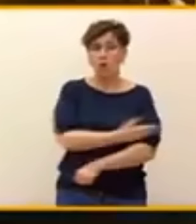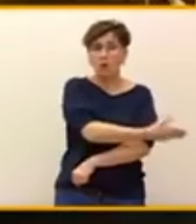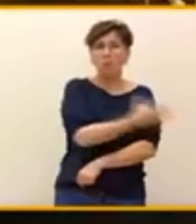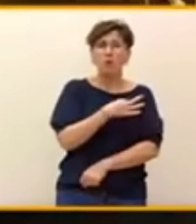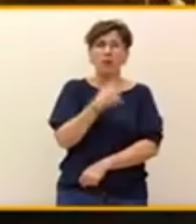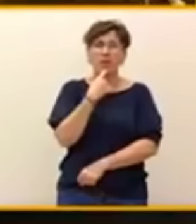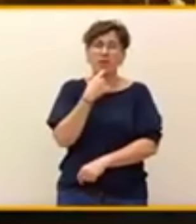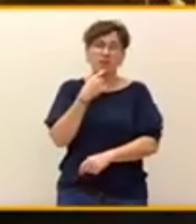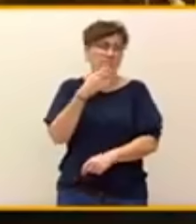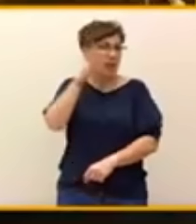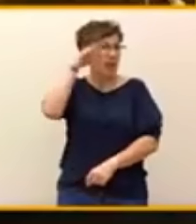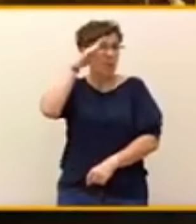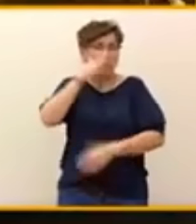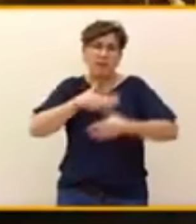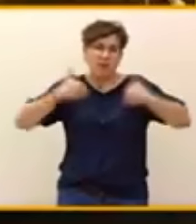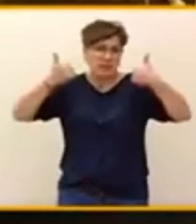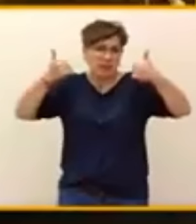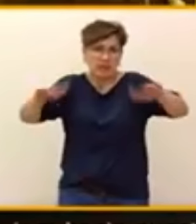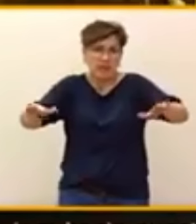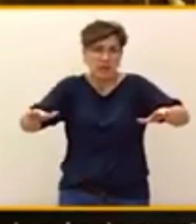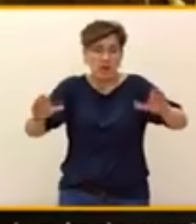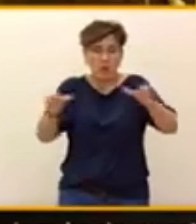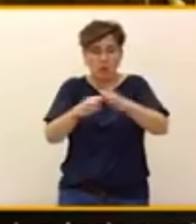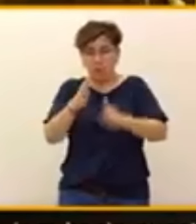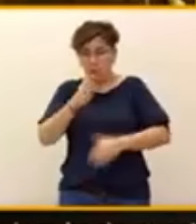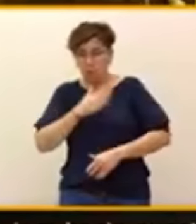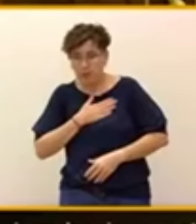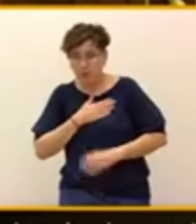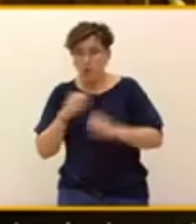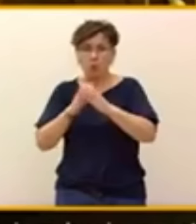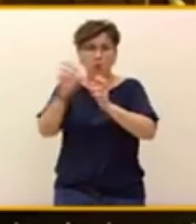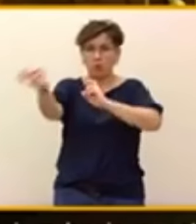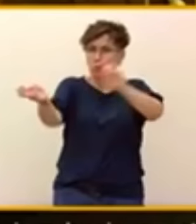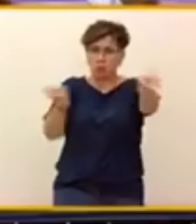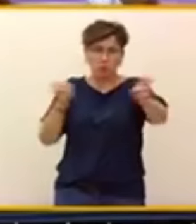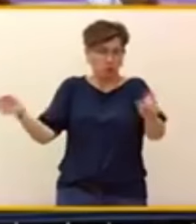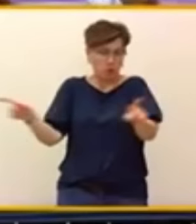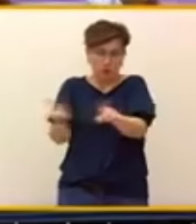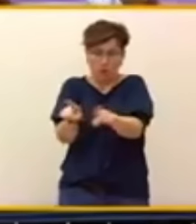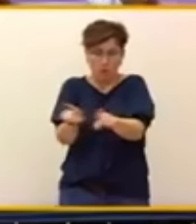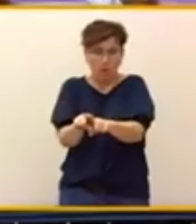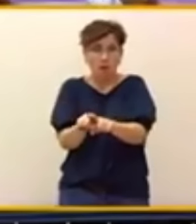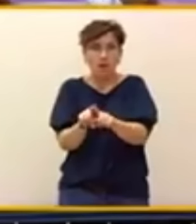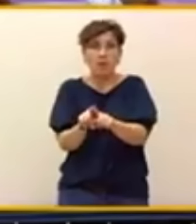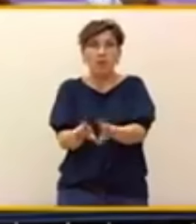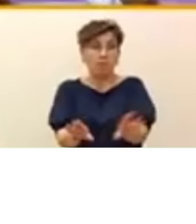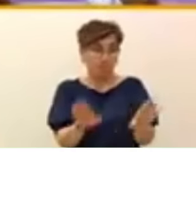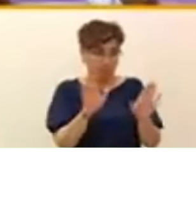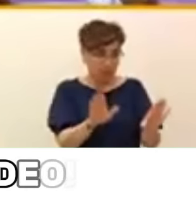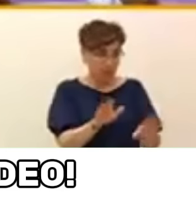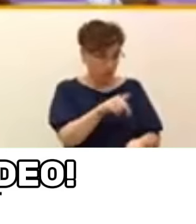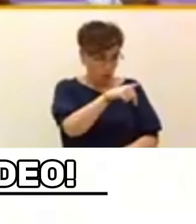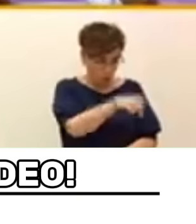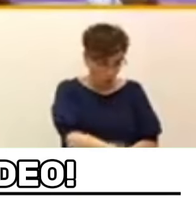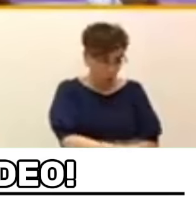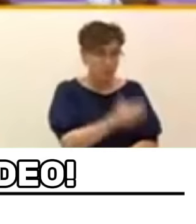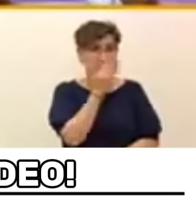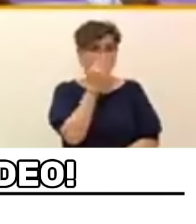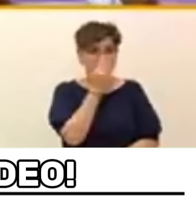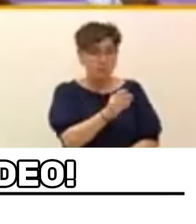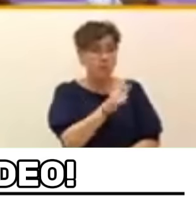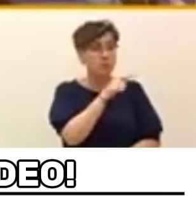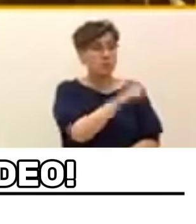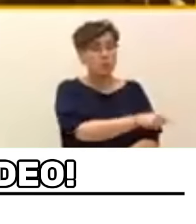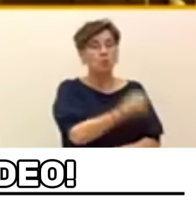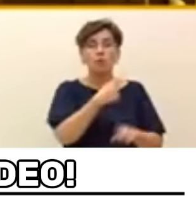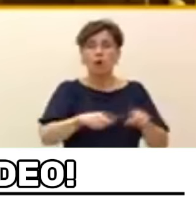grupos de la oposición. Pero, señor presidente, hoy más que nunca le debe quedar muy claro que si hay que elegir entre las víctimas y